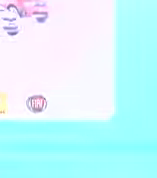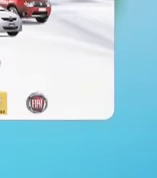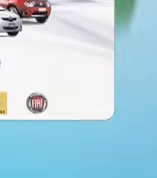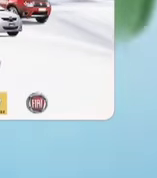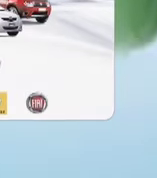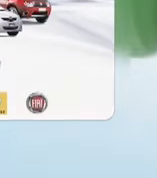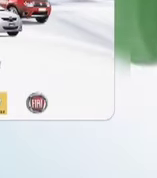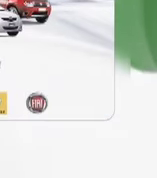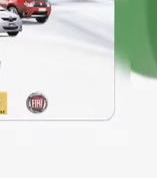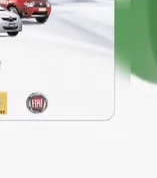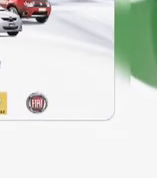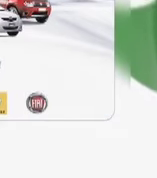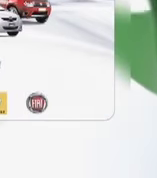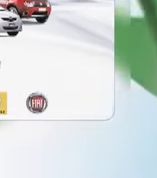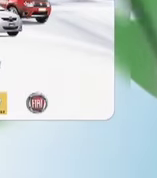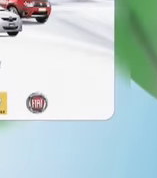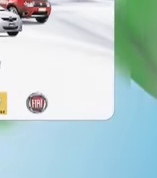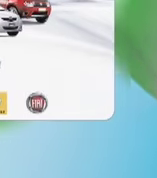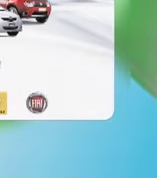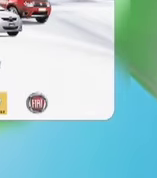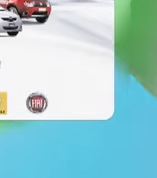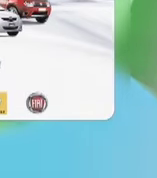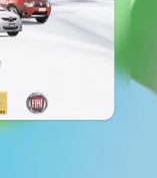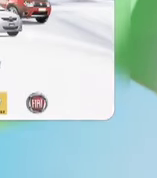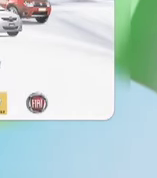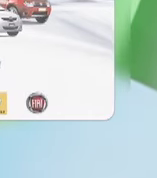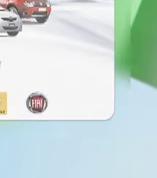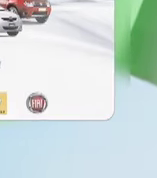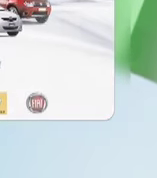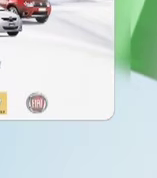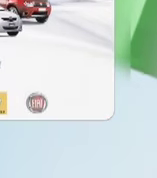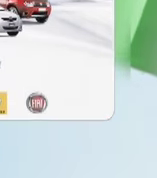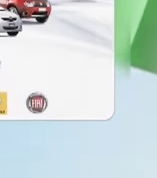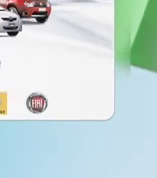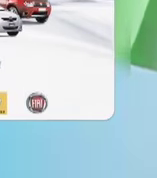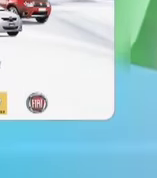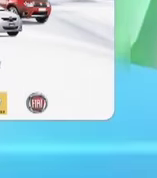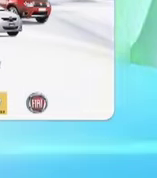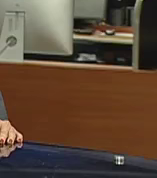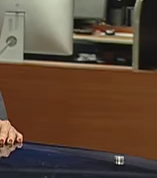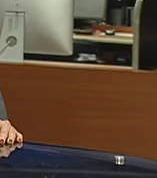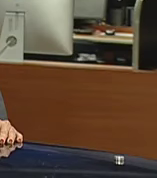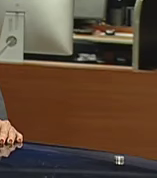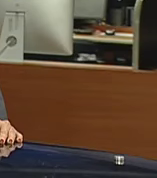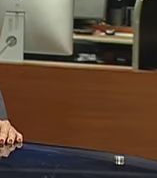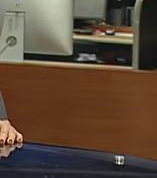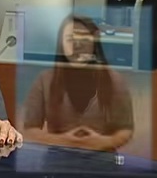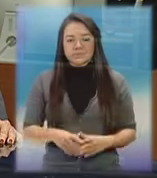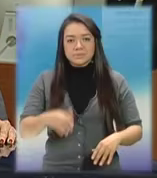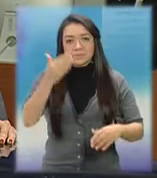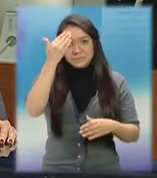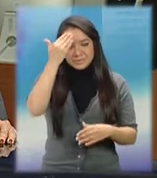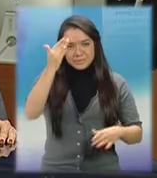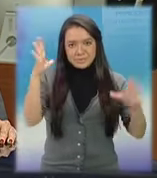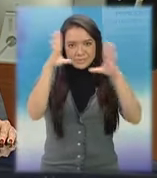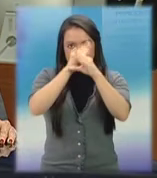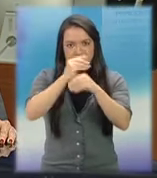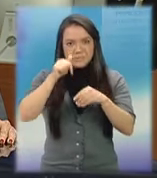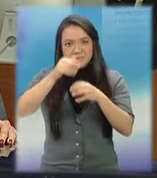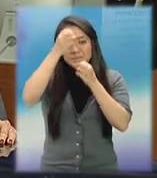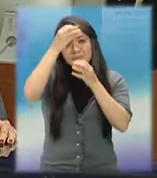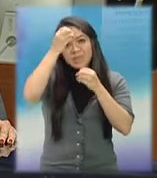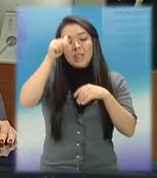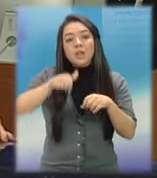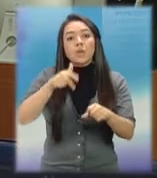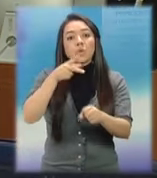Paga tu enganche hasta marzo de 2014. Cofiño Estal, Autoferia, Bono 14. Muy buenas noches, bienvenidos a su